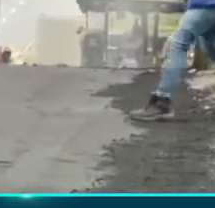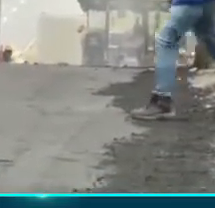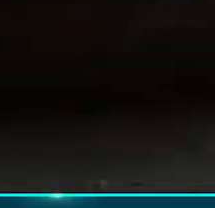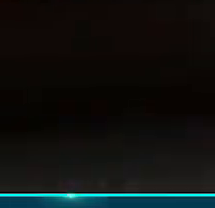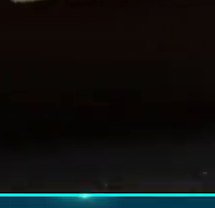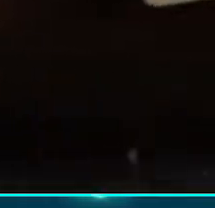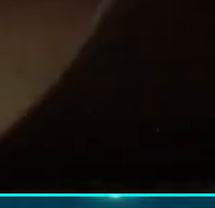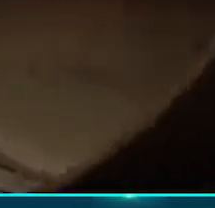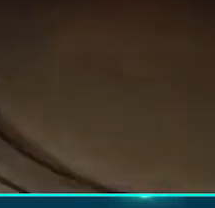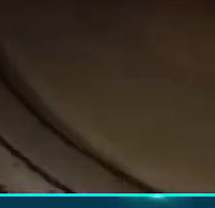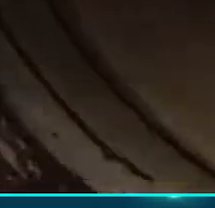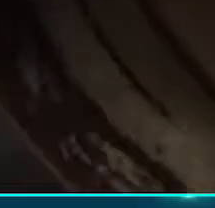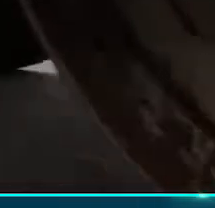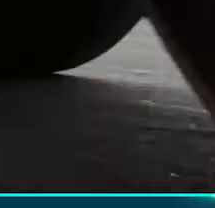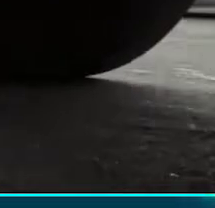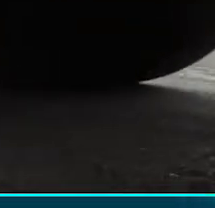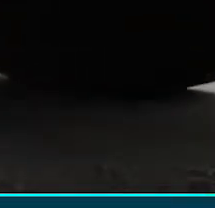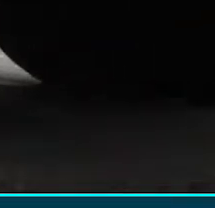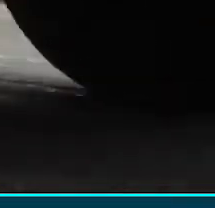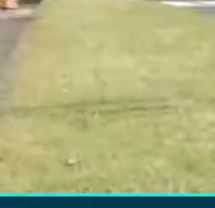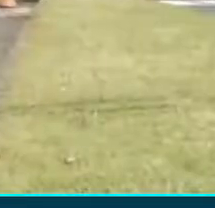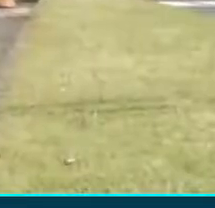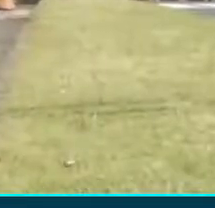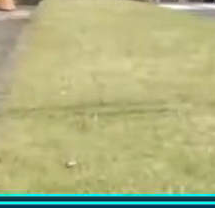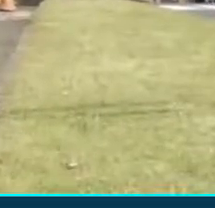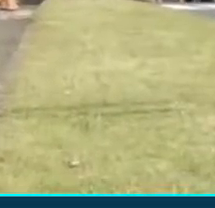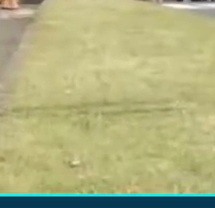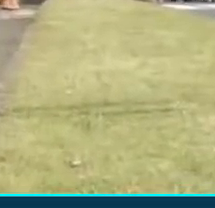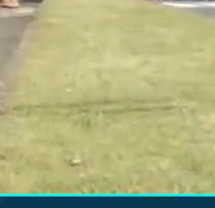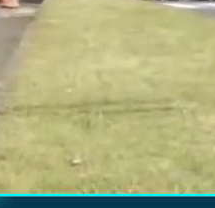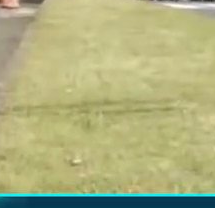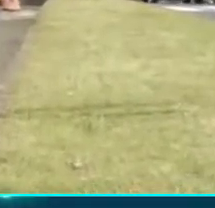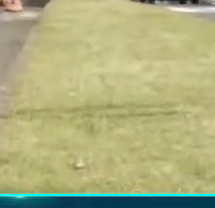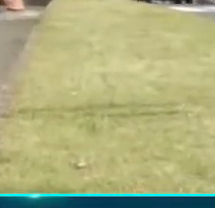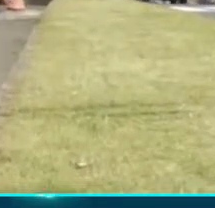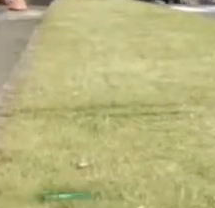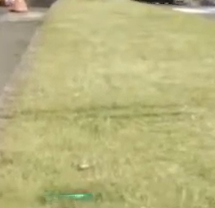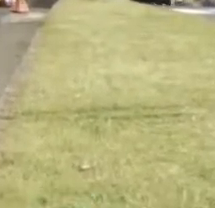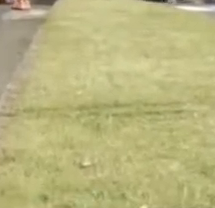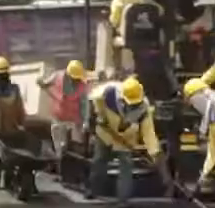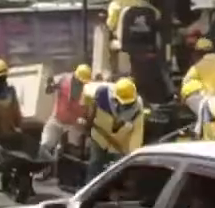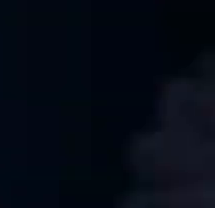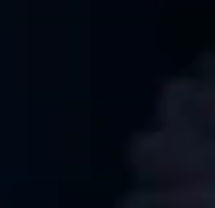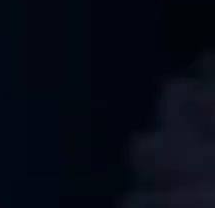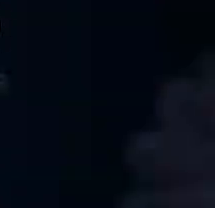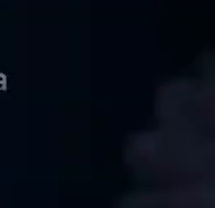ayude a cuidar estos espacios y labores de embellecimiento que se realizan para hacer una más bonita.